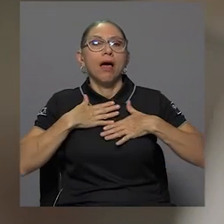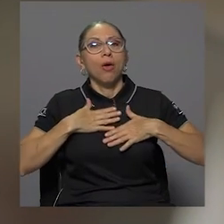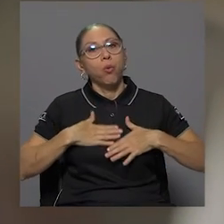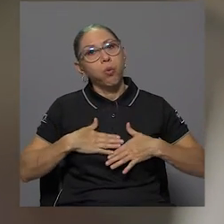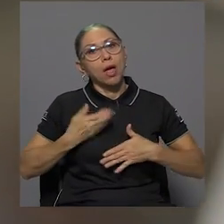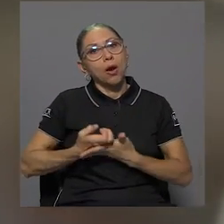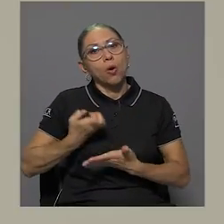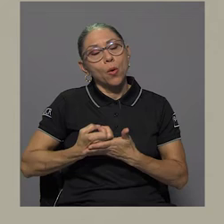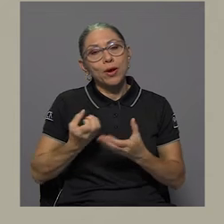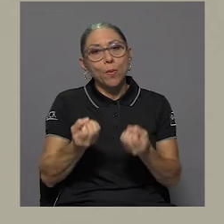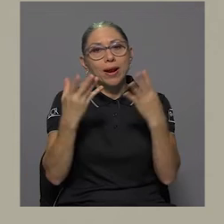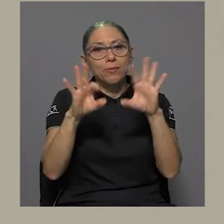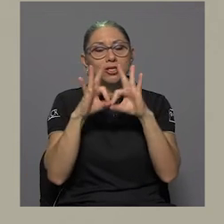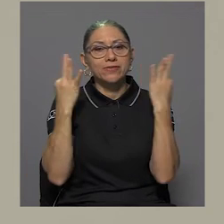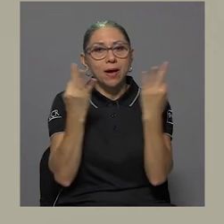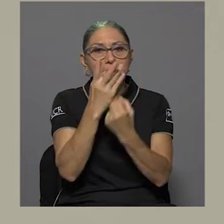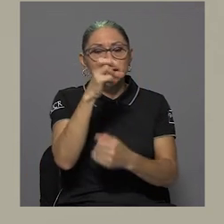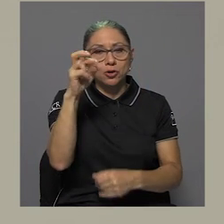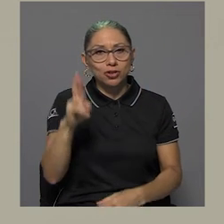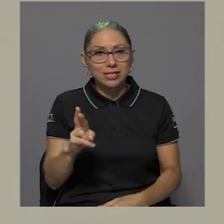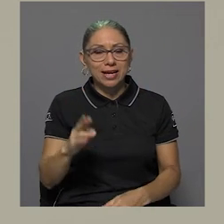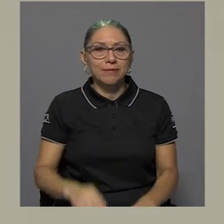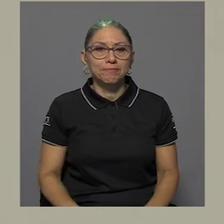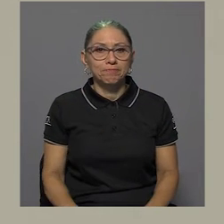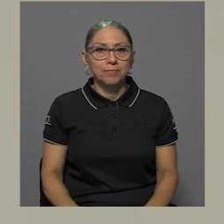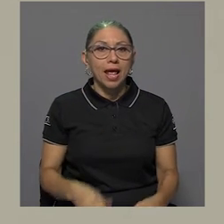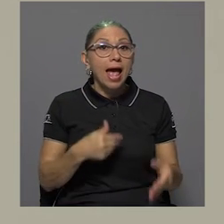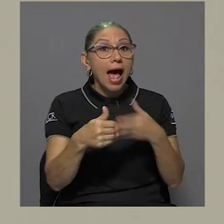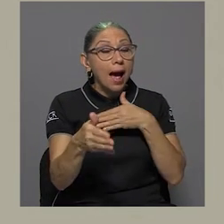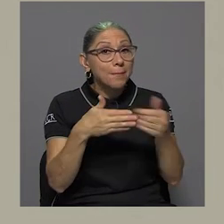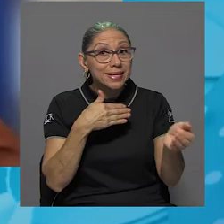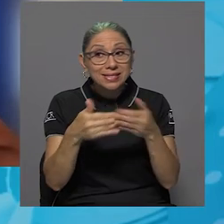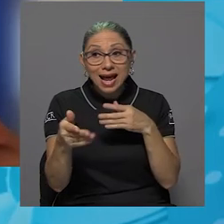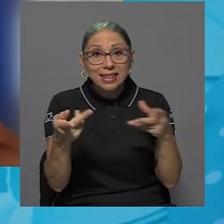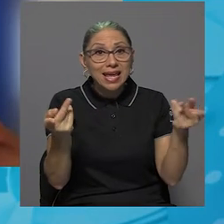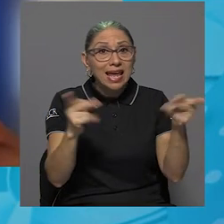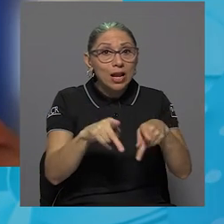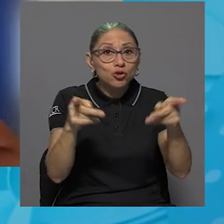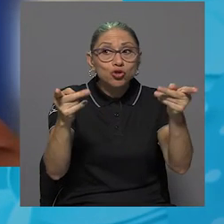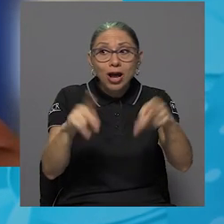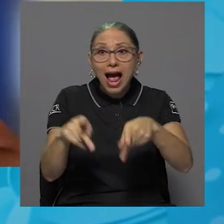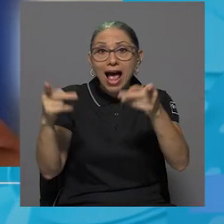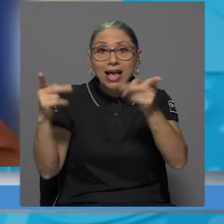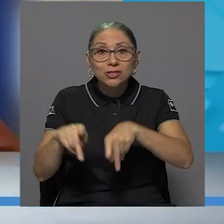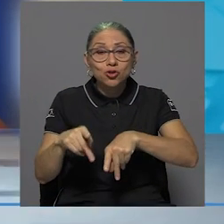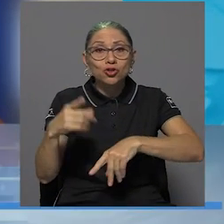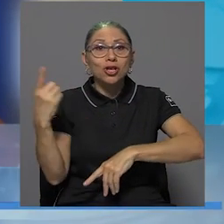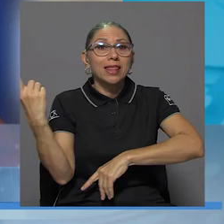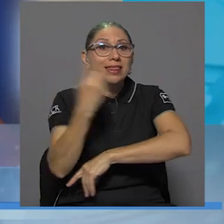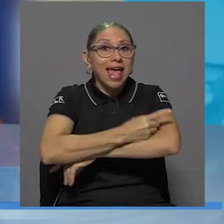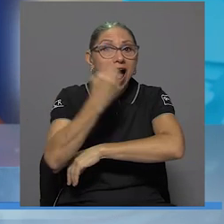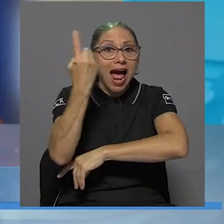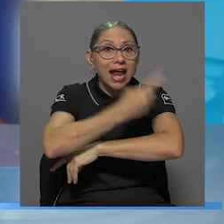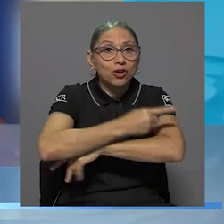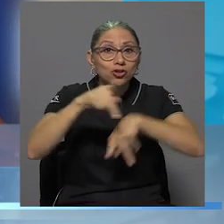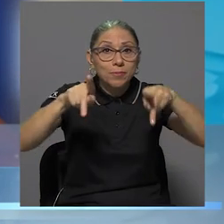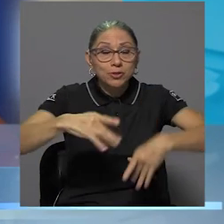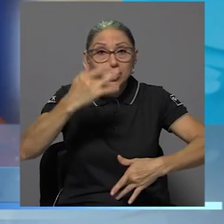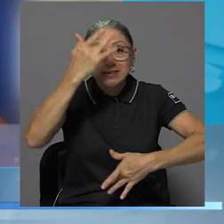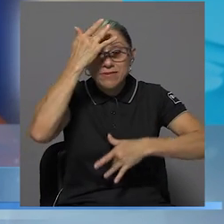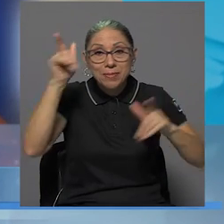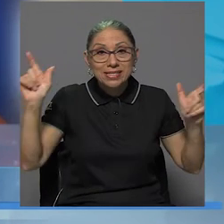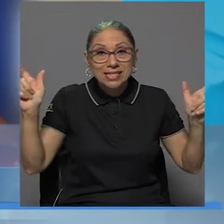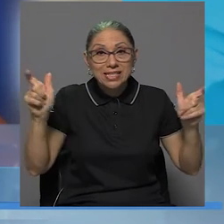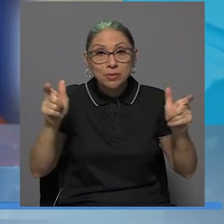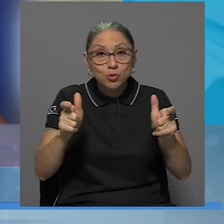para muchas familias en Costa Rica. A pesar de que los casos diarios reportados disminuyen, el